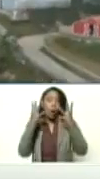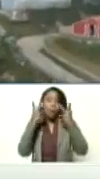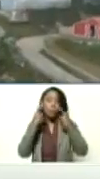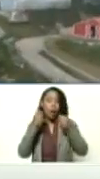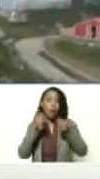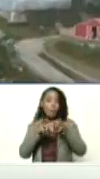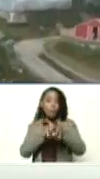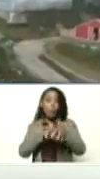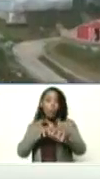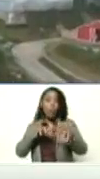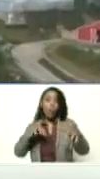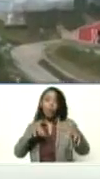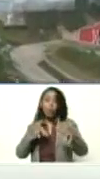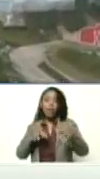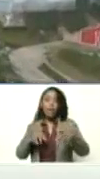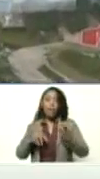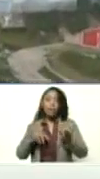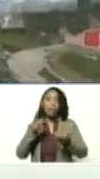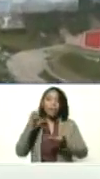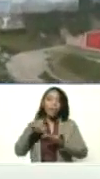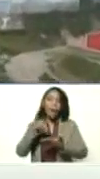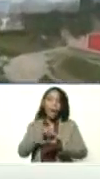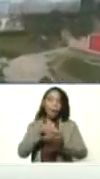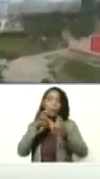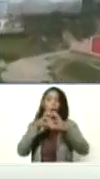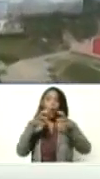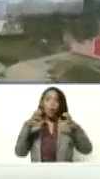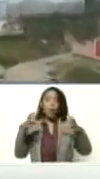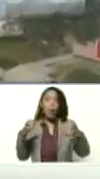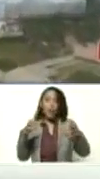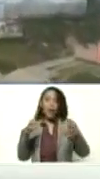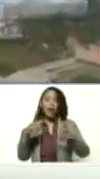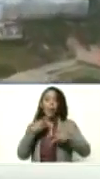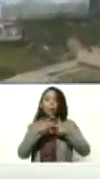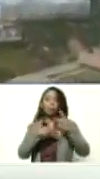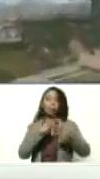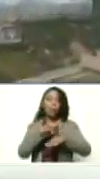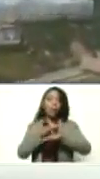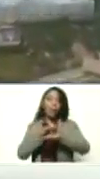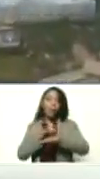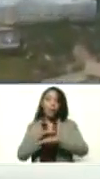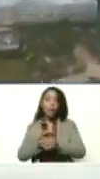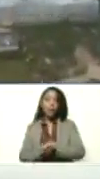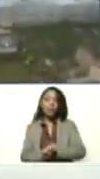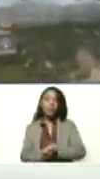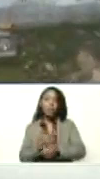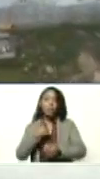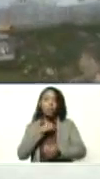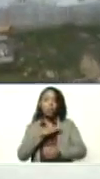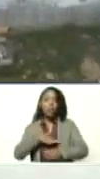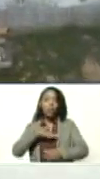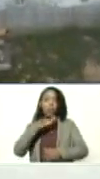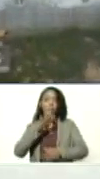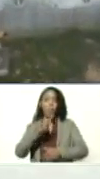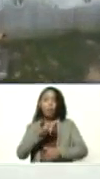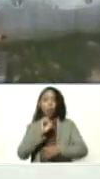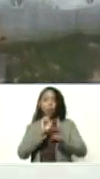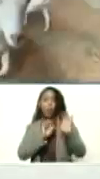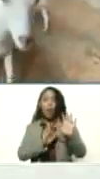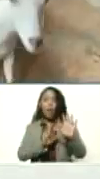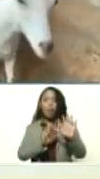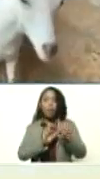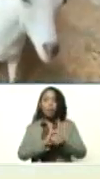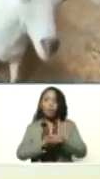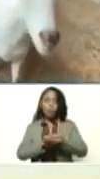de ovejas en la producción de carne llegamos a 48 kilos